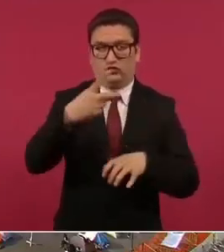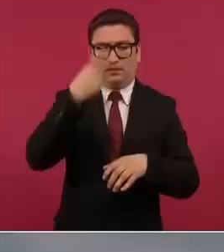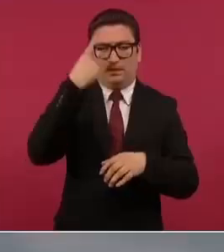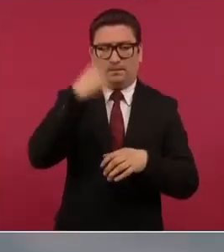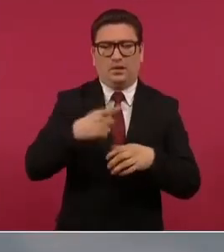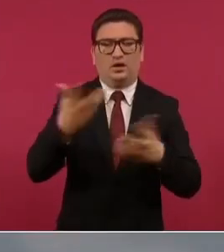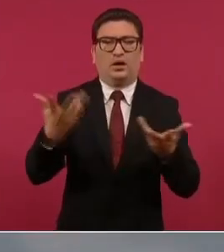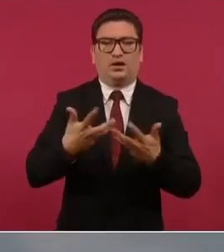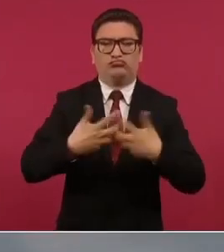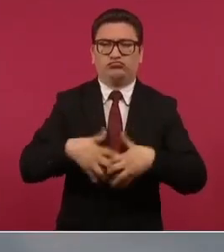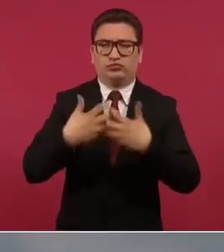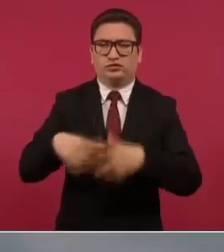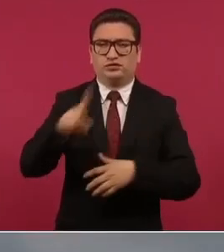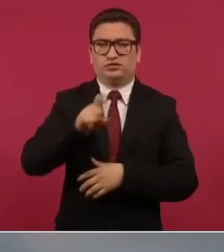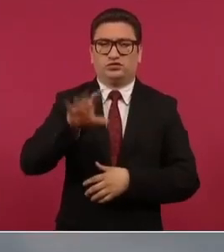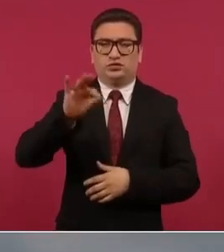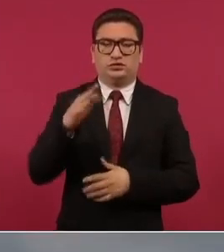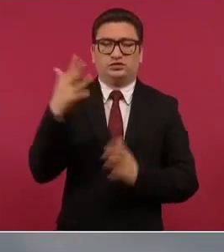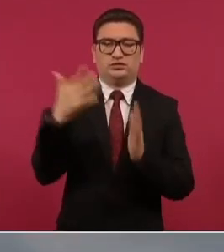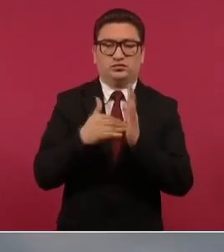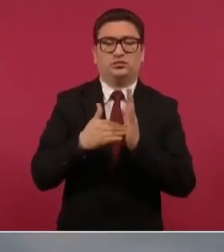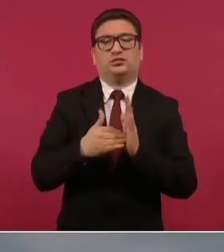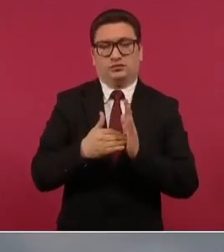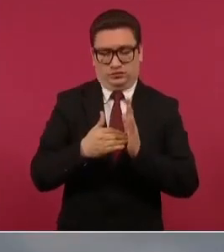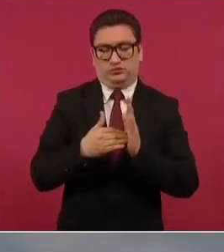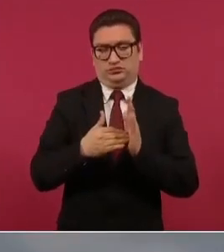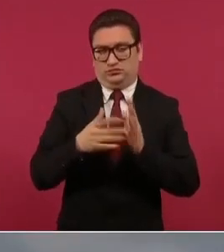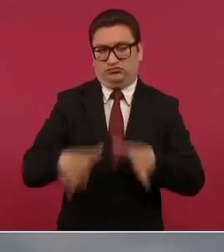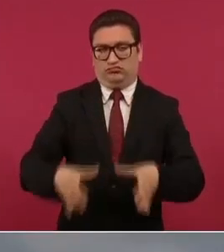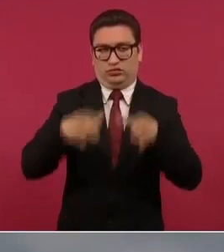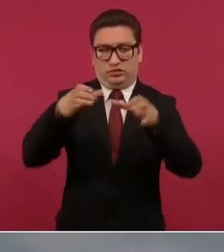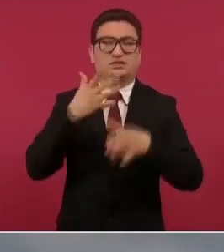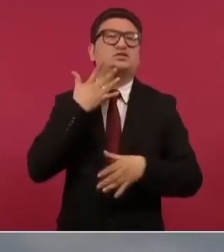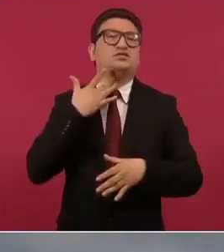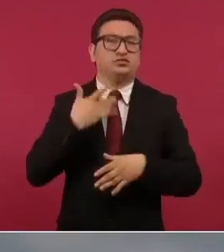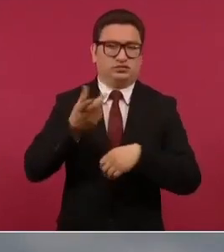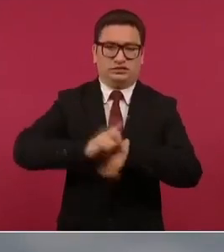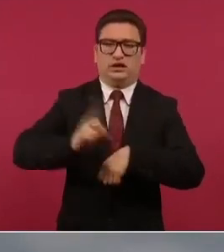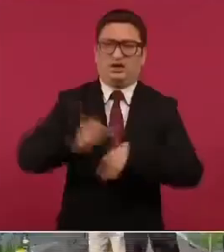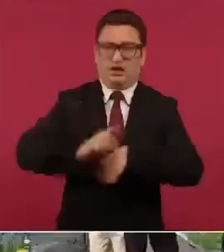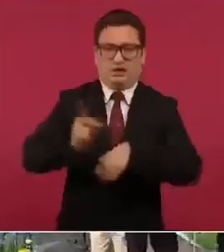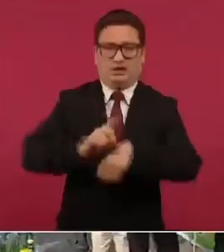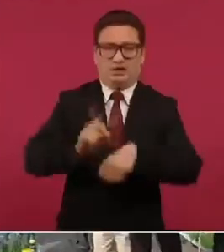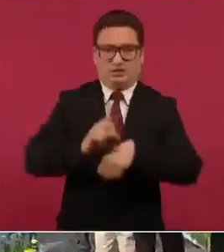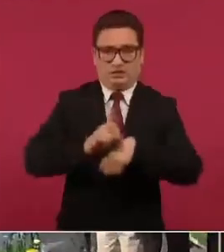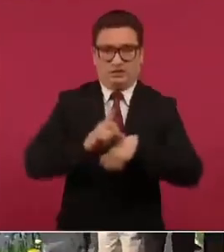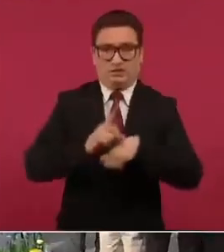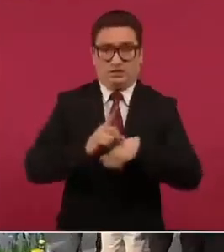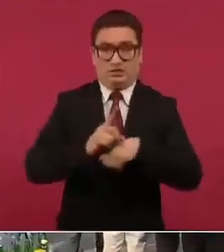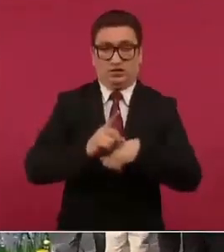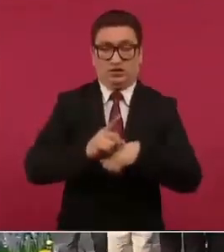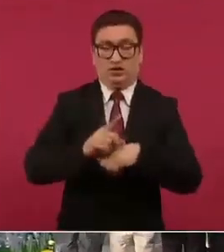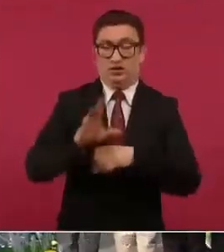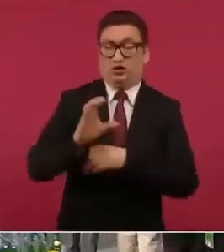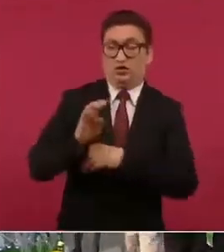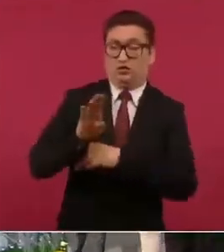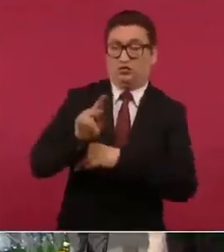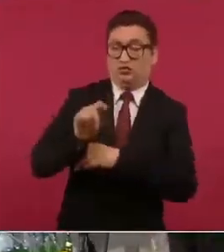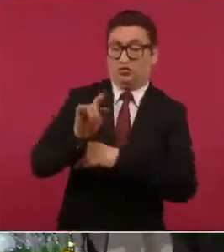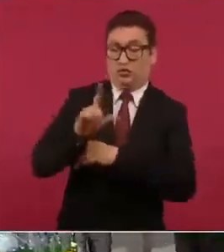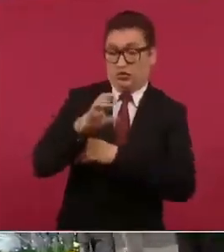145 mil barriles de gasolinas diarios en vez de combustóleo